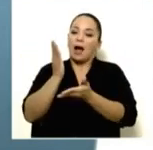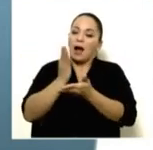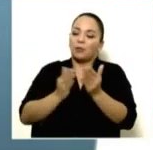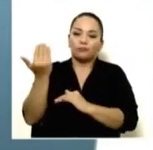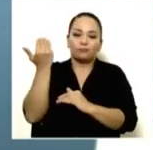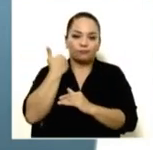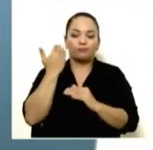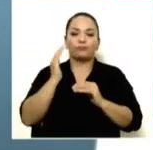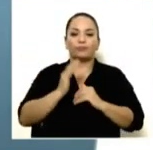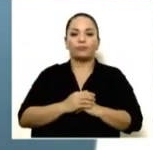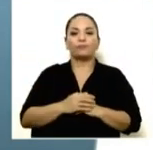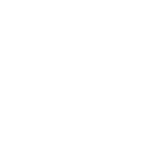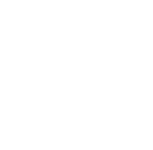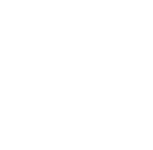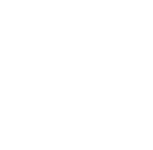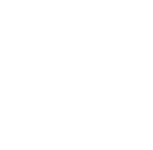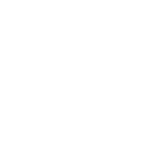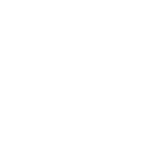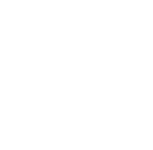Caja Costarricense de Seguro Social.